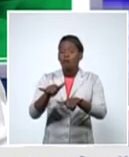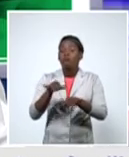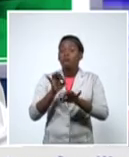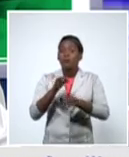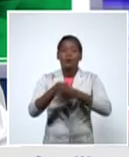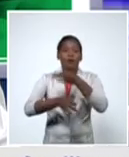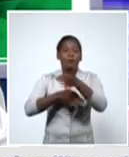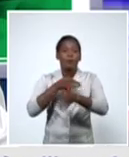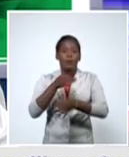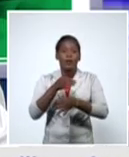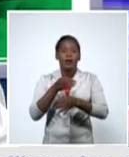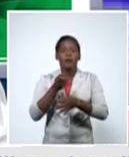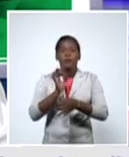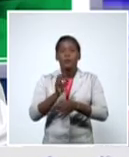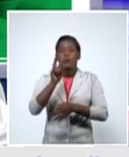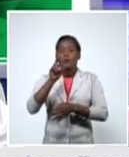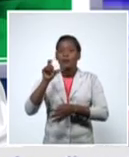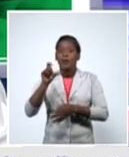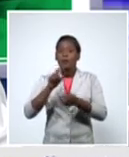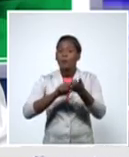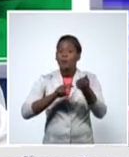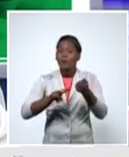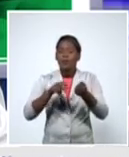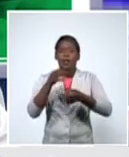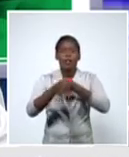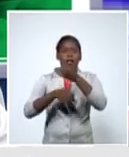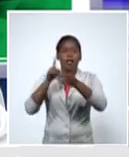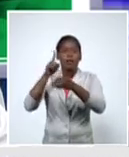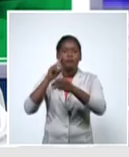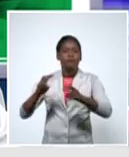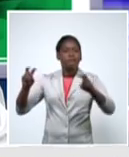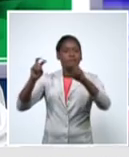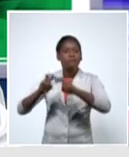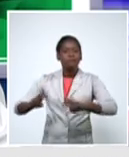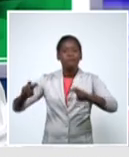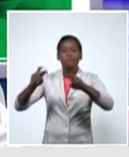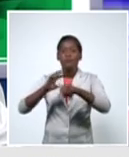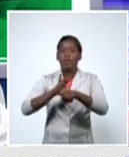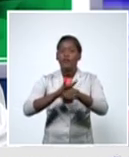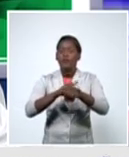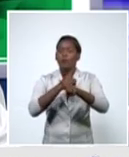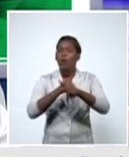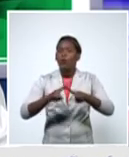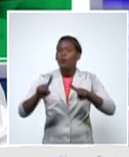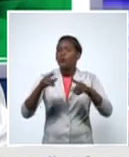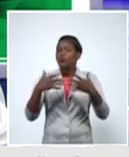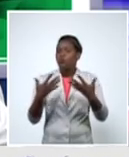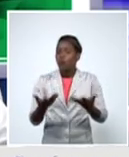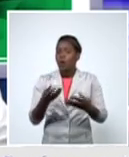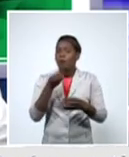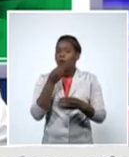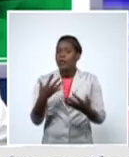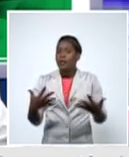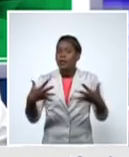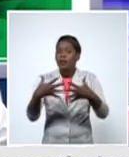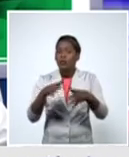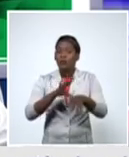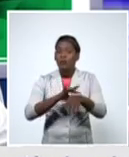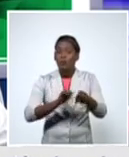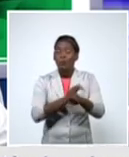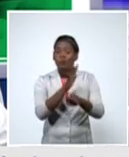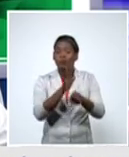hablaban de otro estudio más y así un grupo de afectaciones que no tenemos por qué poner a nuestra